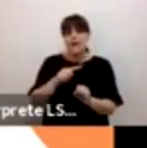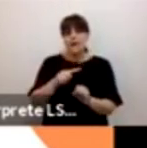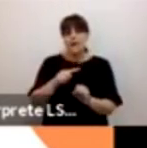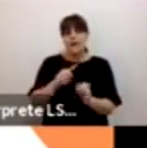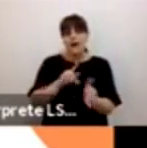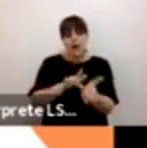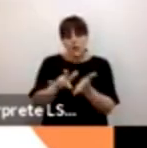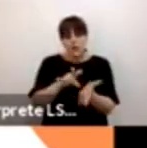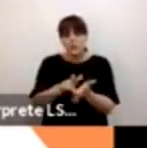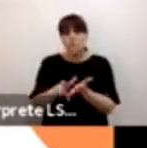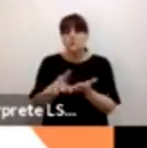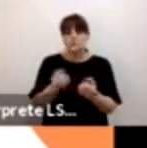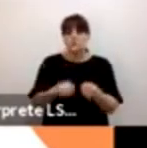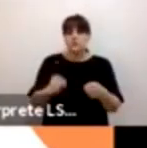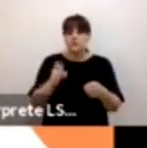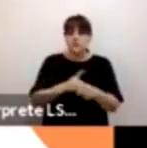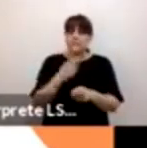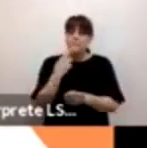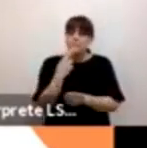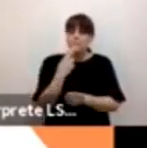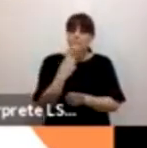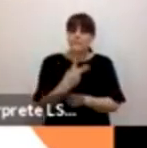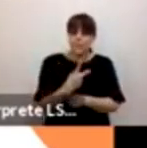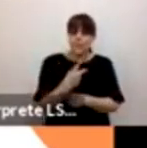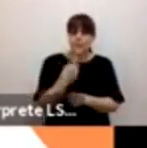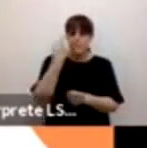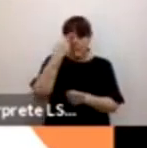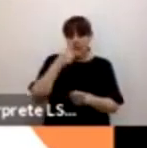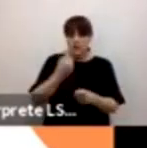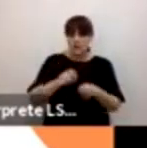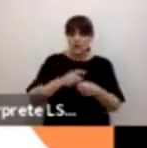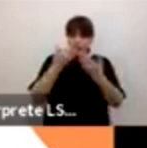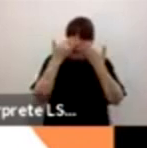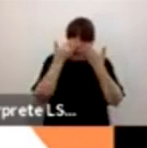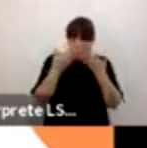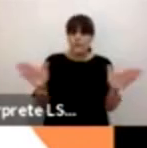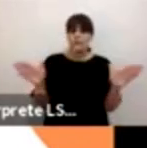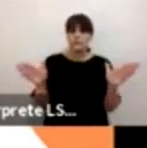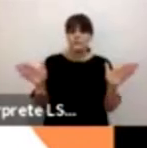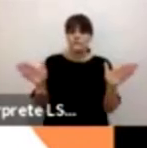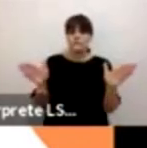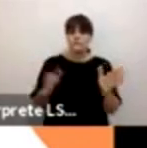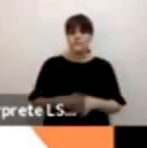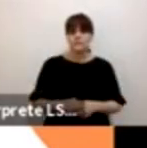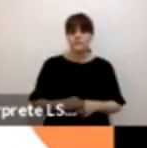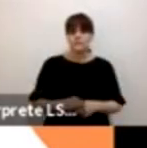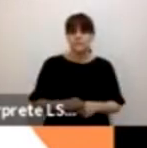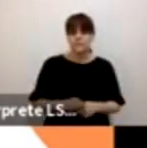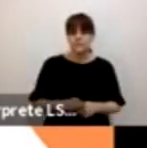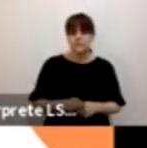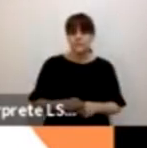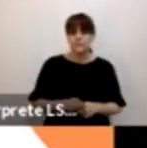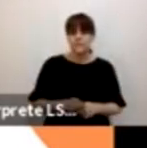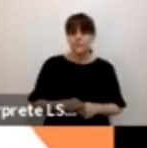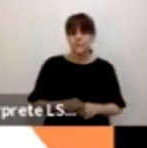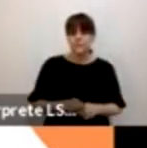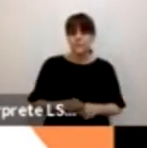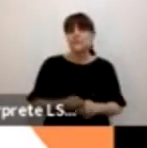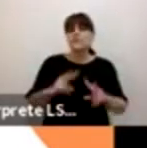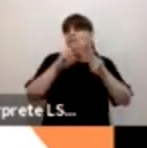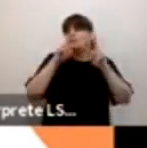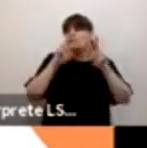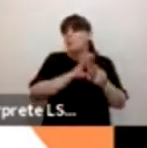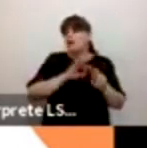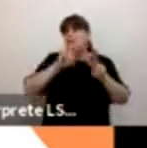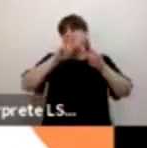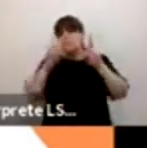manera en que construye sus identidades y que estas identidades se relacionan entre sí, ya sea a través de temas concretos como